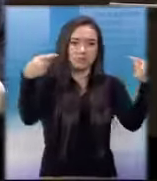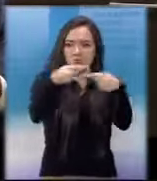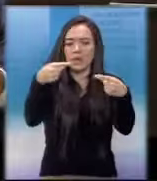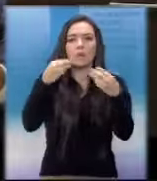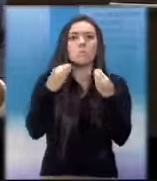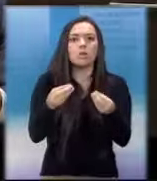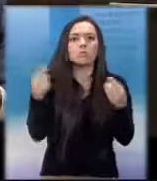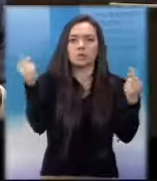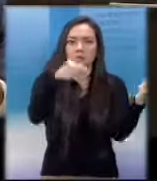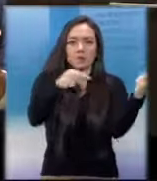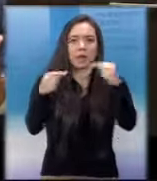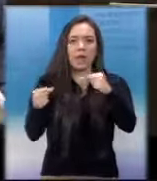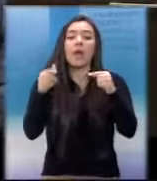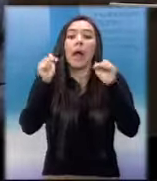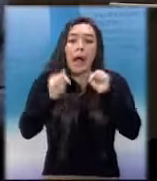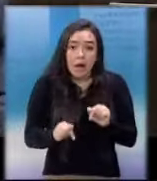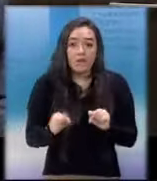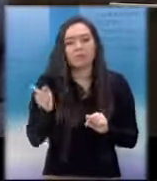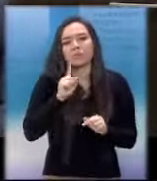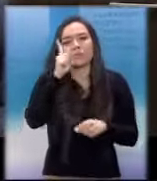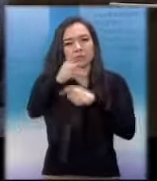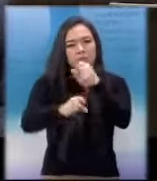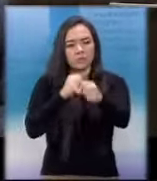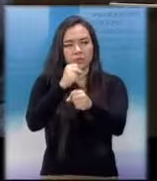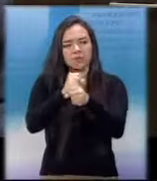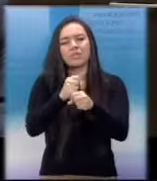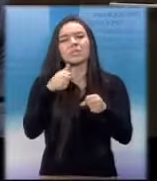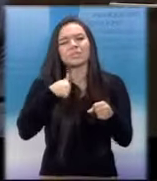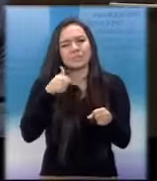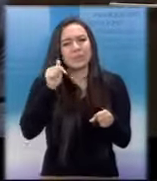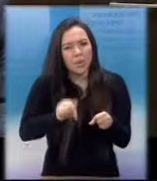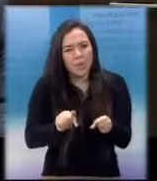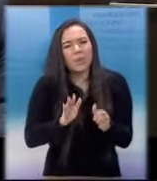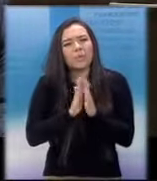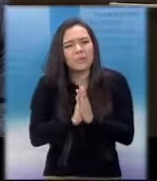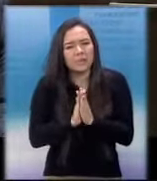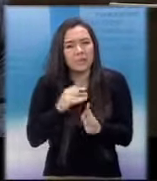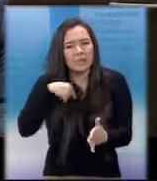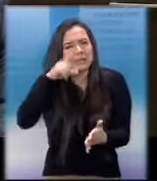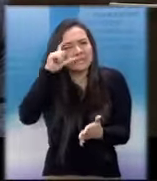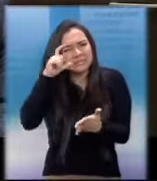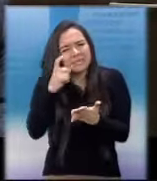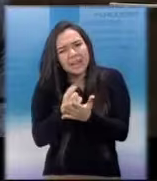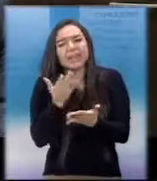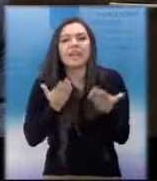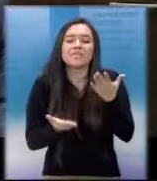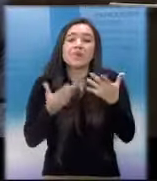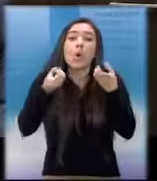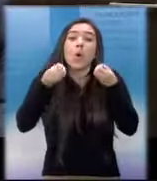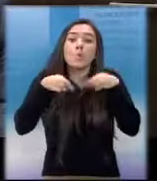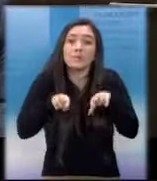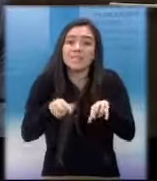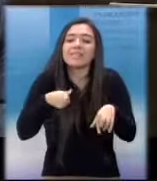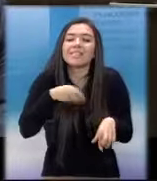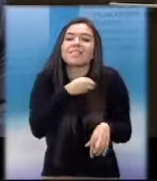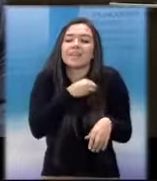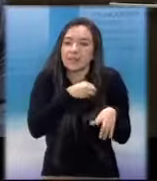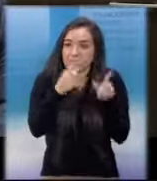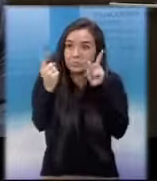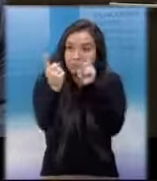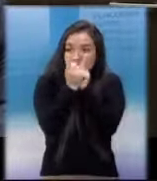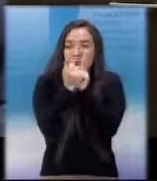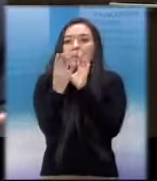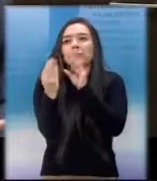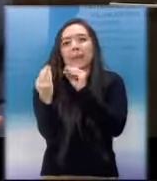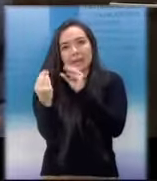pasar así como se está diciendo. Yo creería que nos den la oportunidad de acercarnos y de platicar,